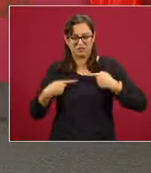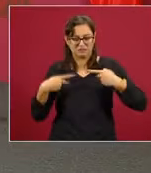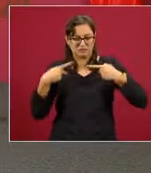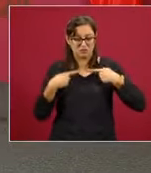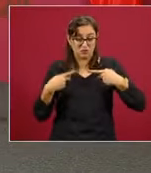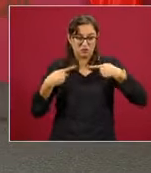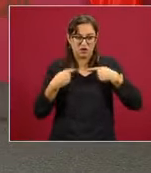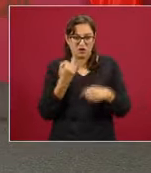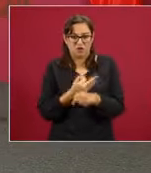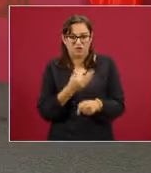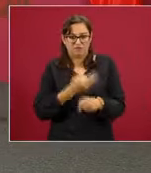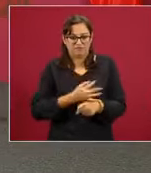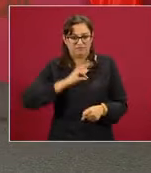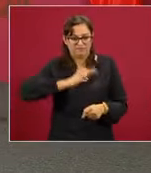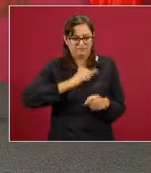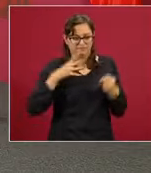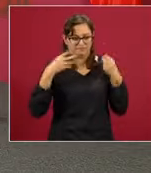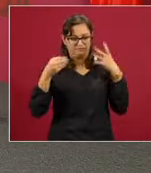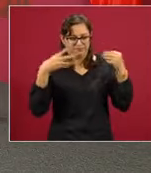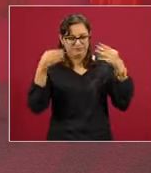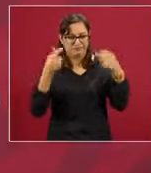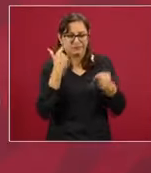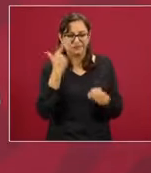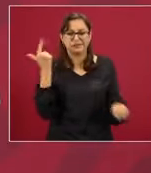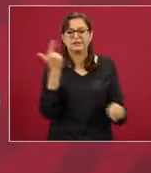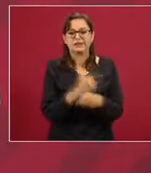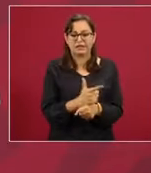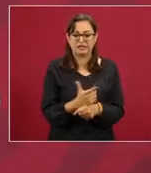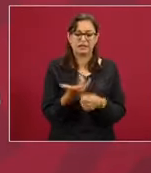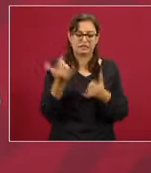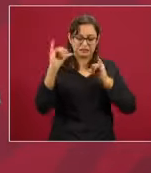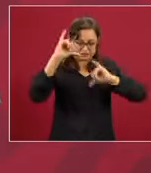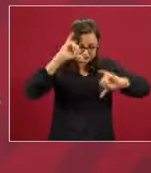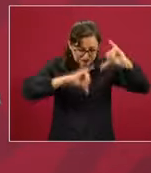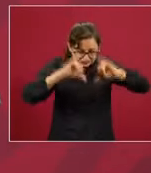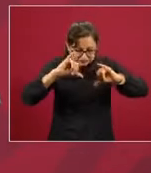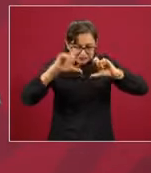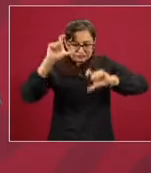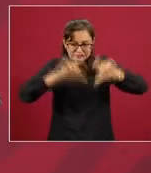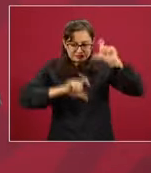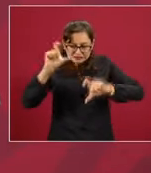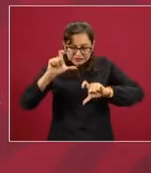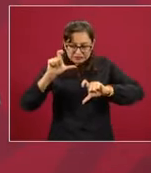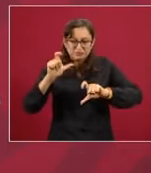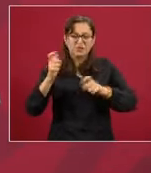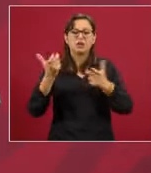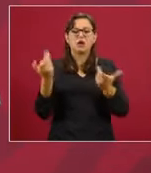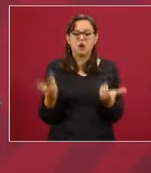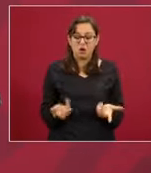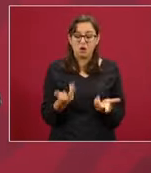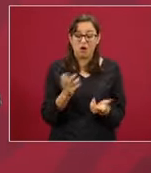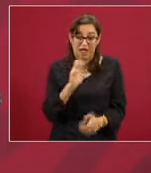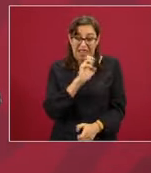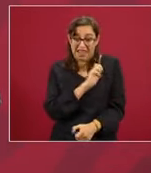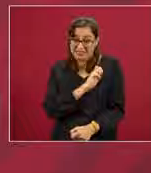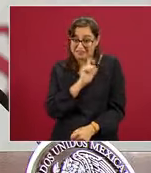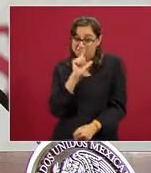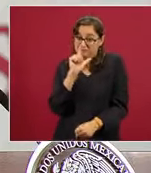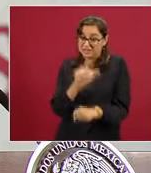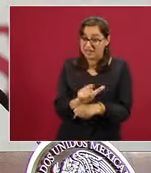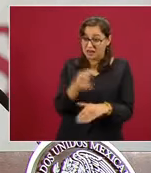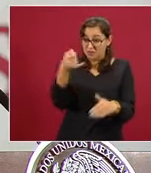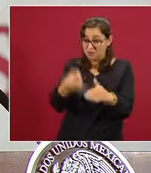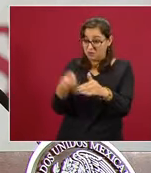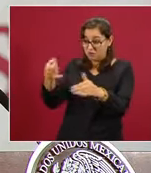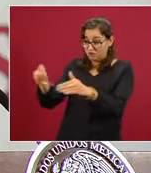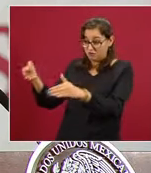en la pandemia, se notará de químicos, de técnicos de laboratorio y desde luego de especialidades. Aparte de lo que